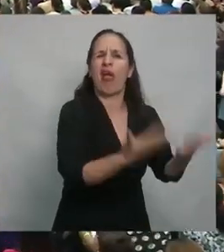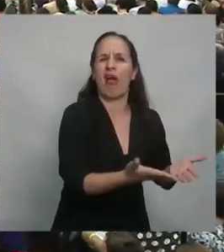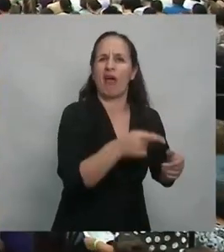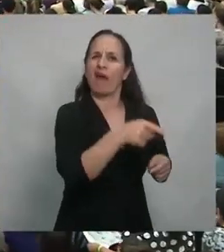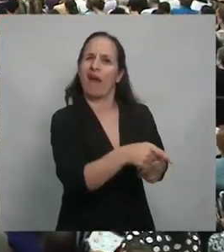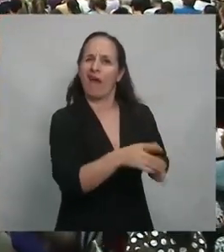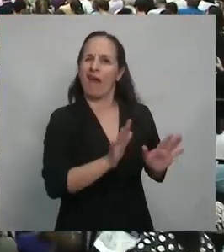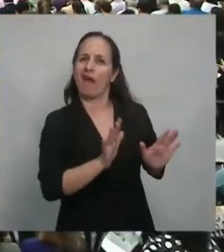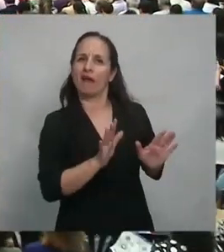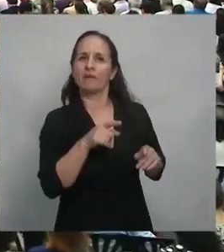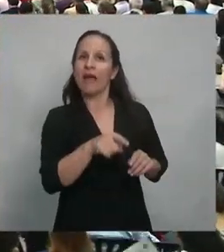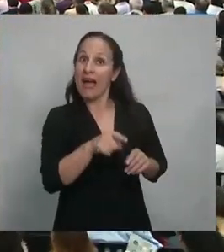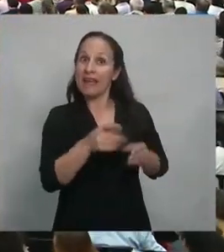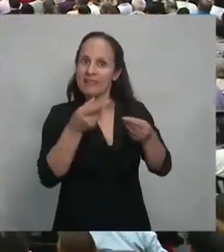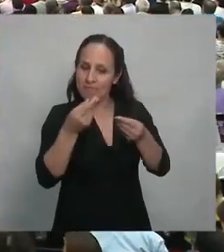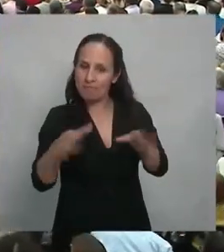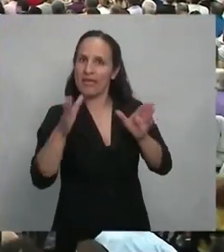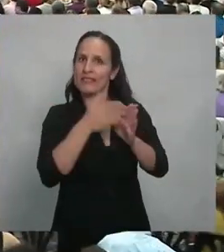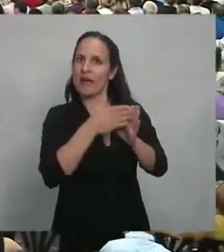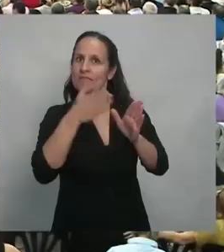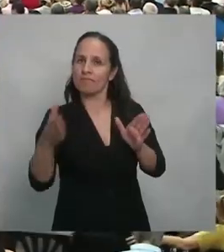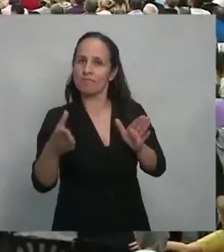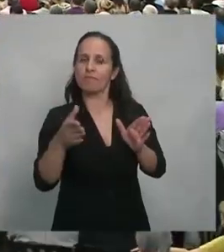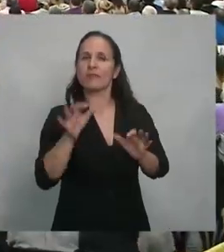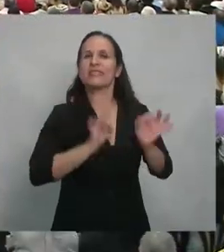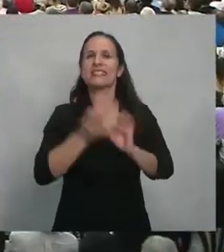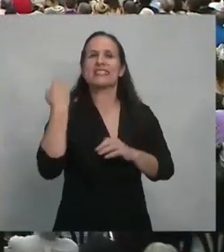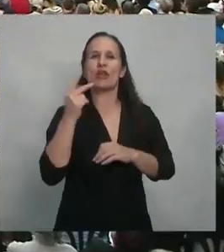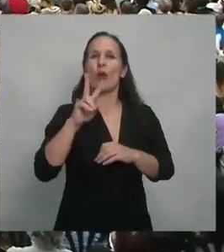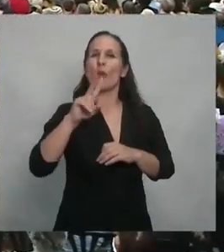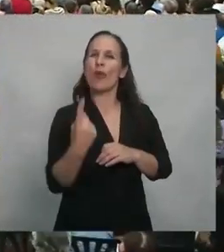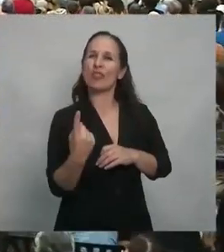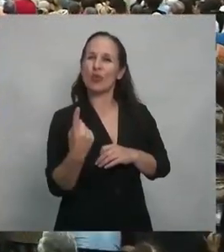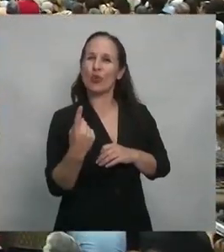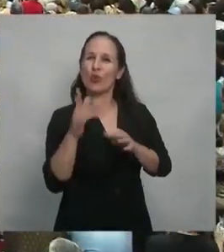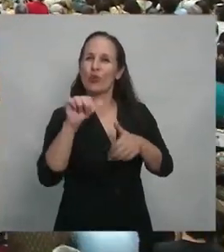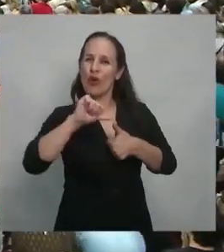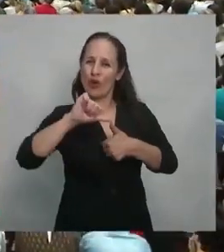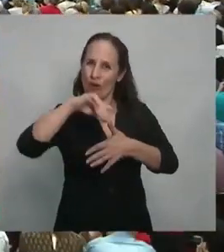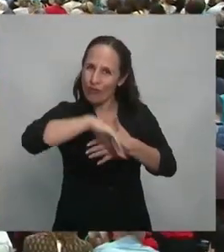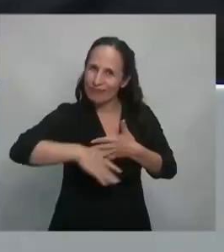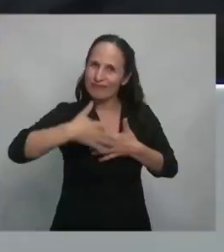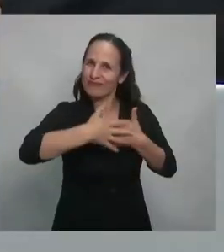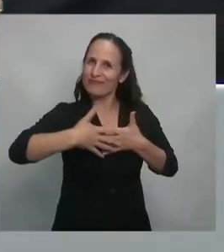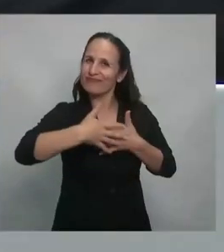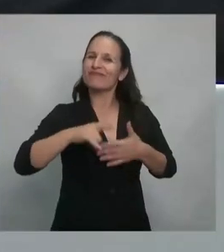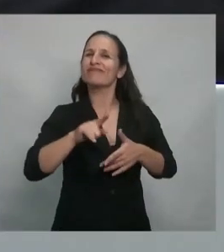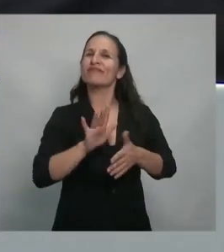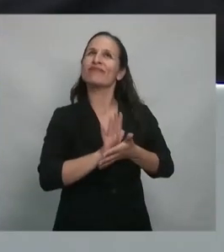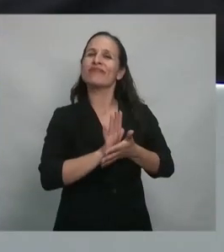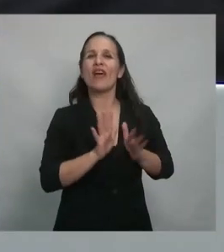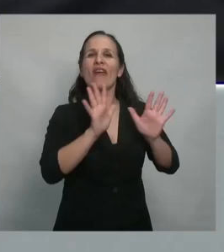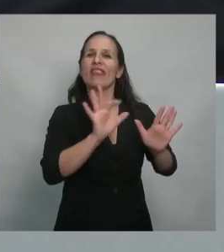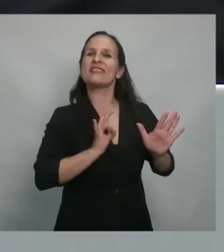conoce a la etapa iniciada a principios del siglo XXI en la región de la América del Sur, como la década